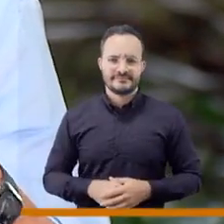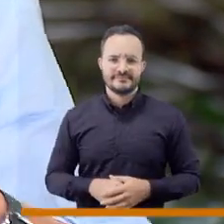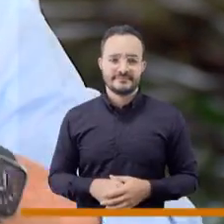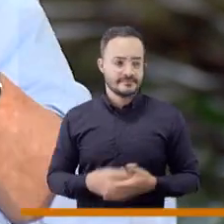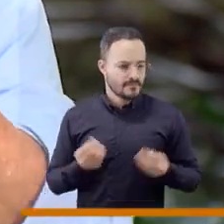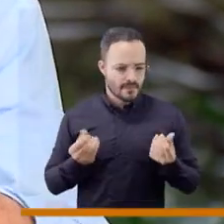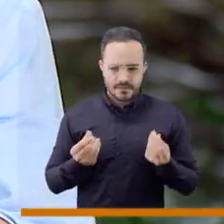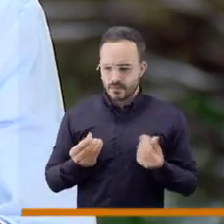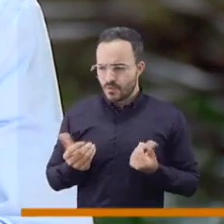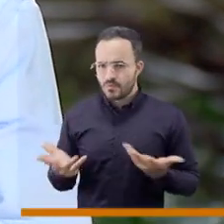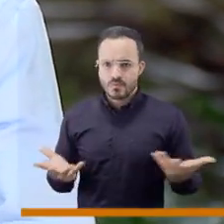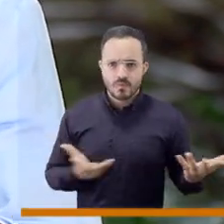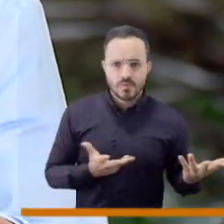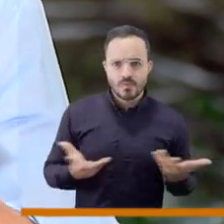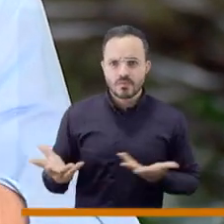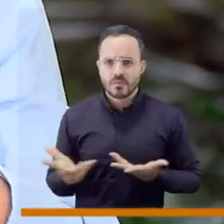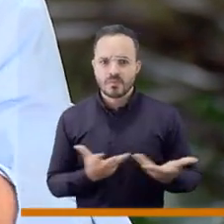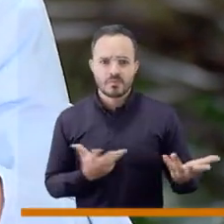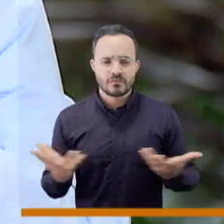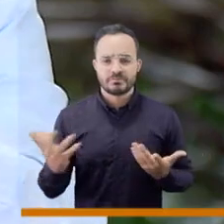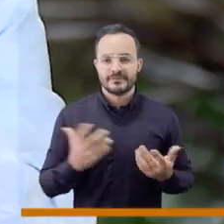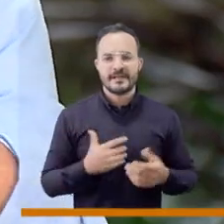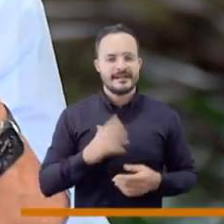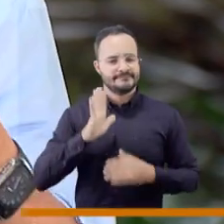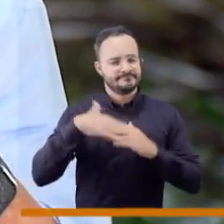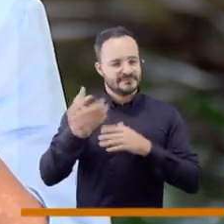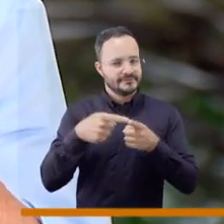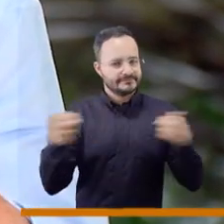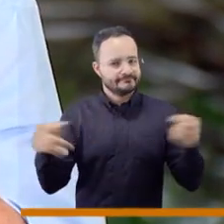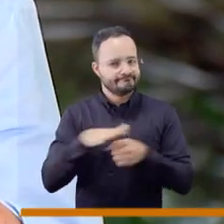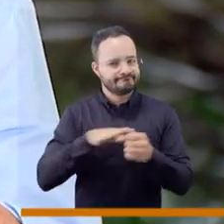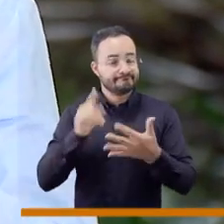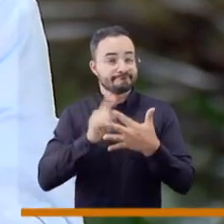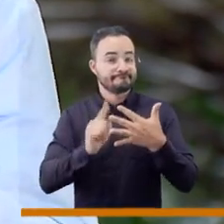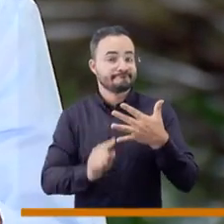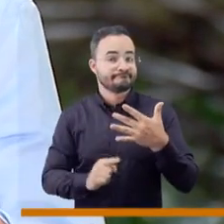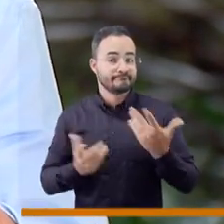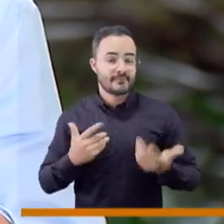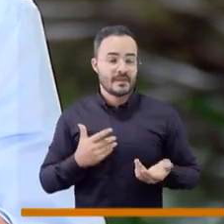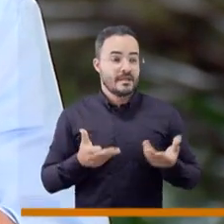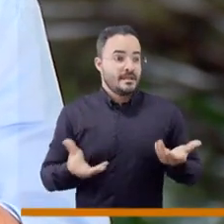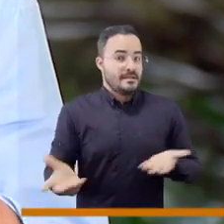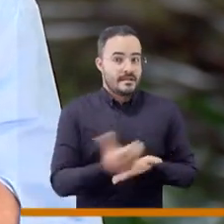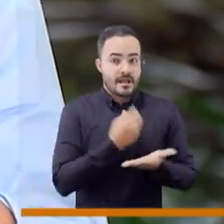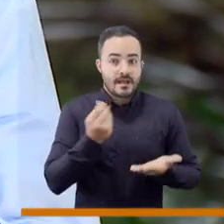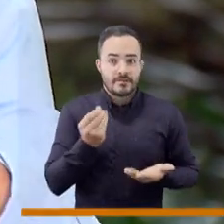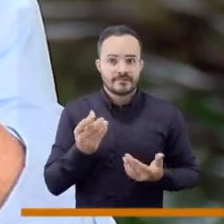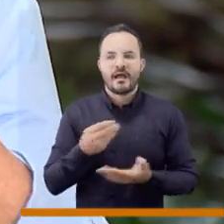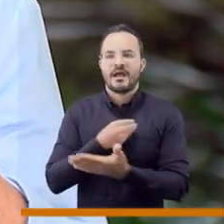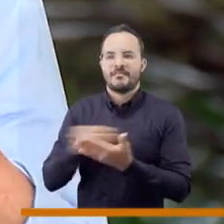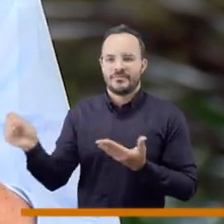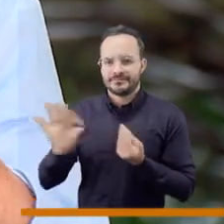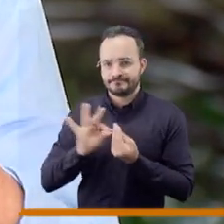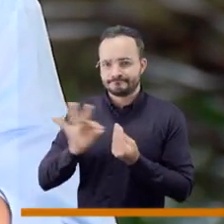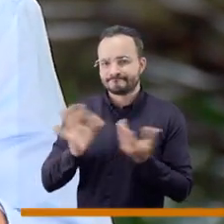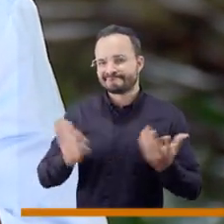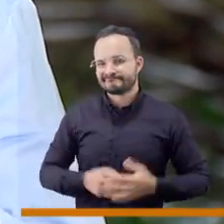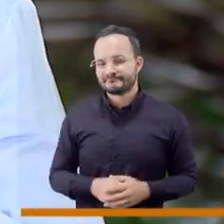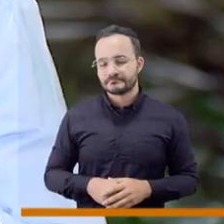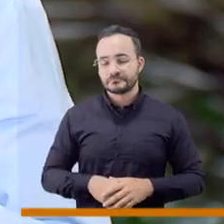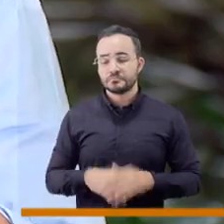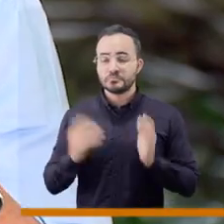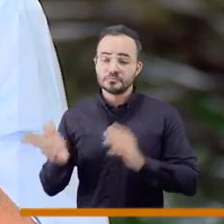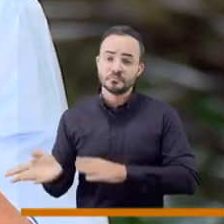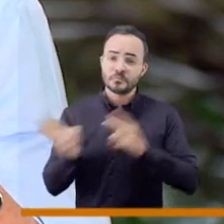posibilidad de conseguir el recurso vía muchas situaciones que ahora las hablamos para poder comprar la droga y